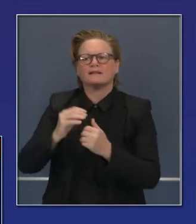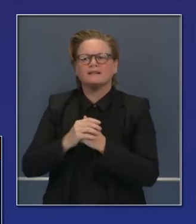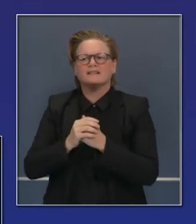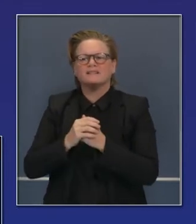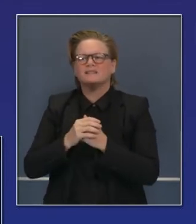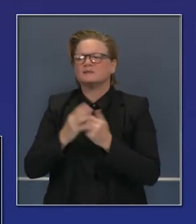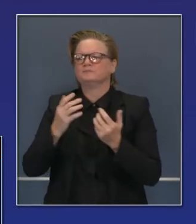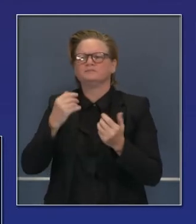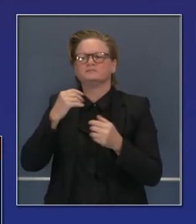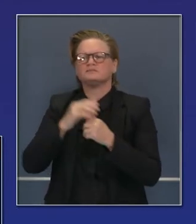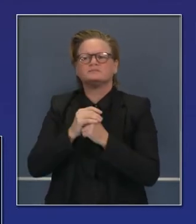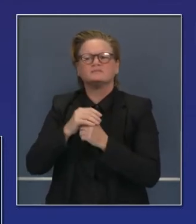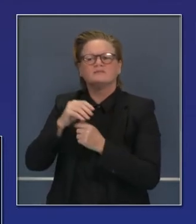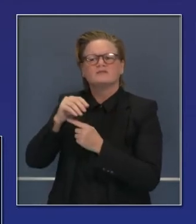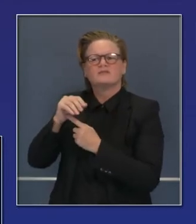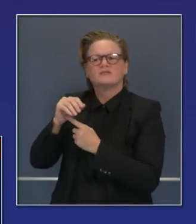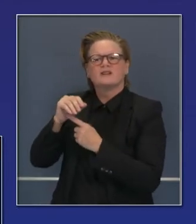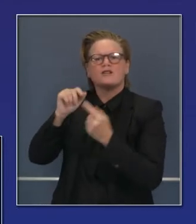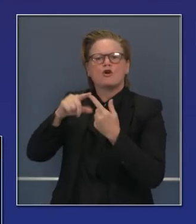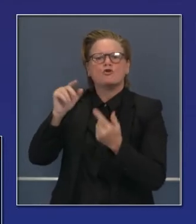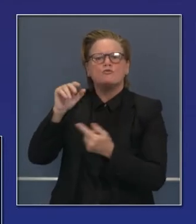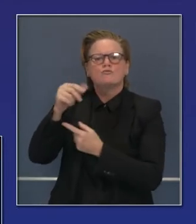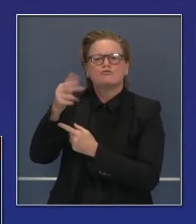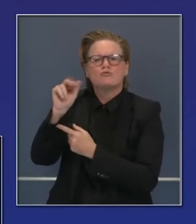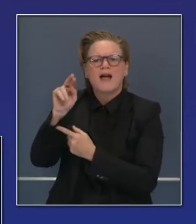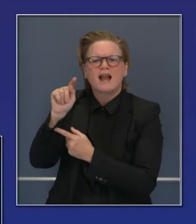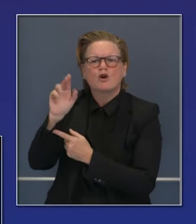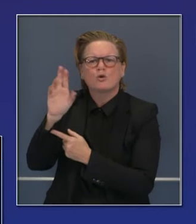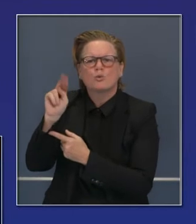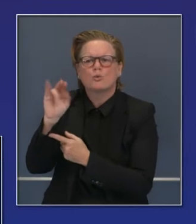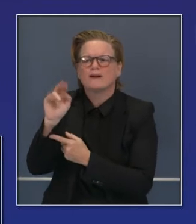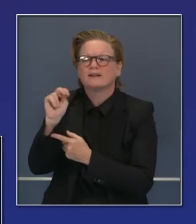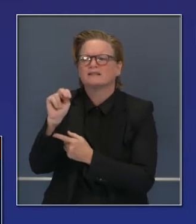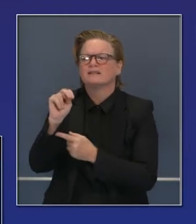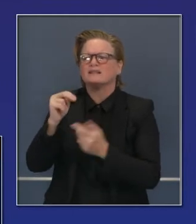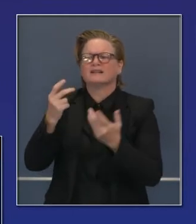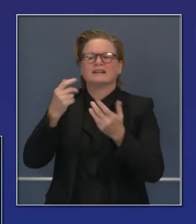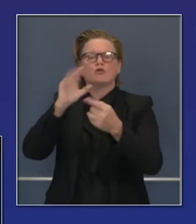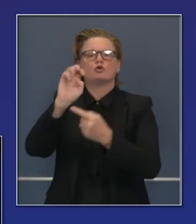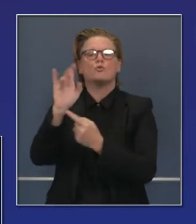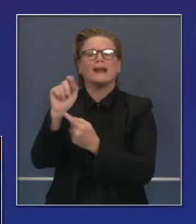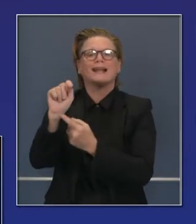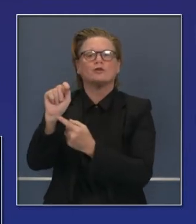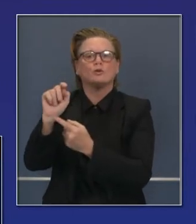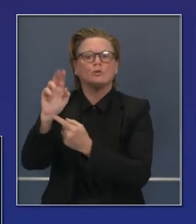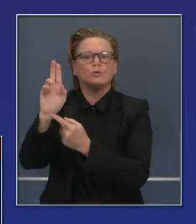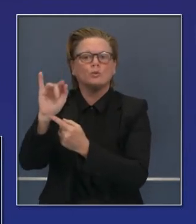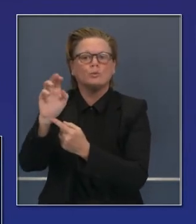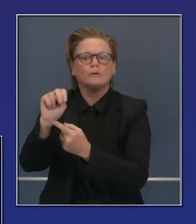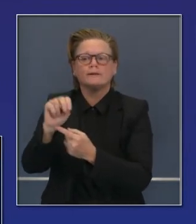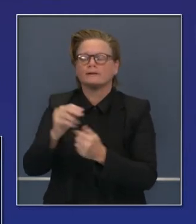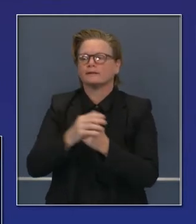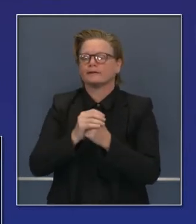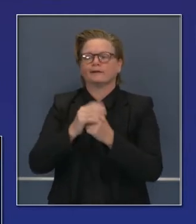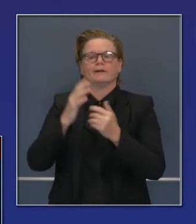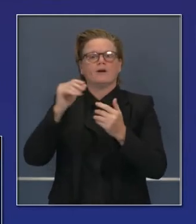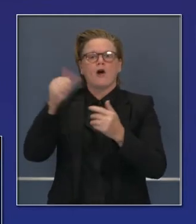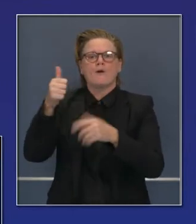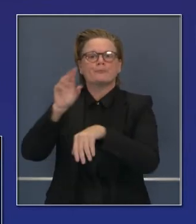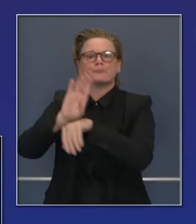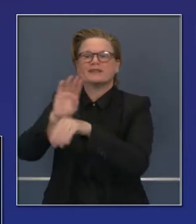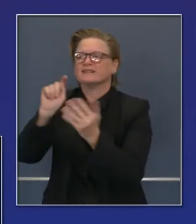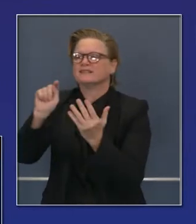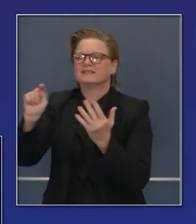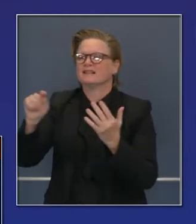con sindicatos de crédito o instituciones económicas, si han pasado desapercibidos siendo pequeño